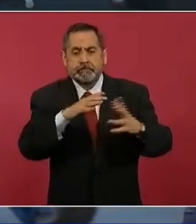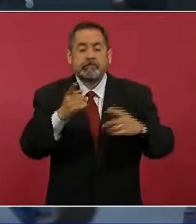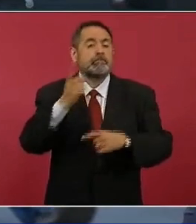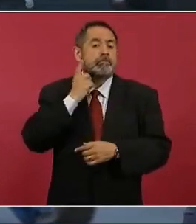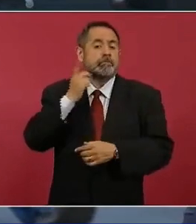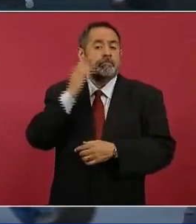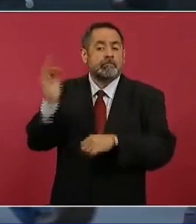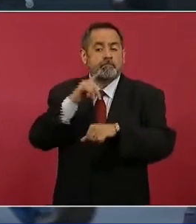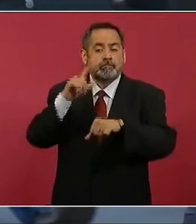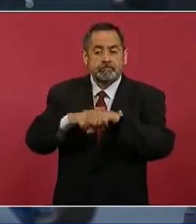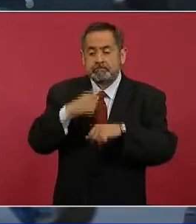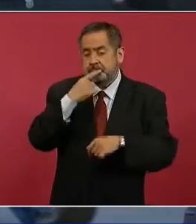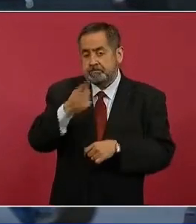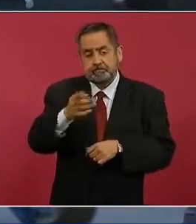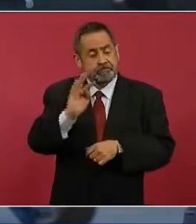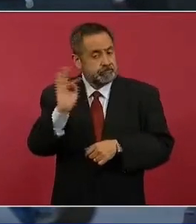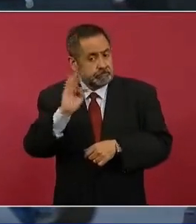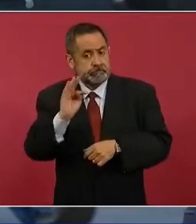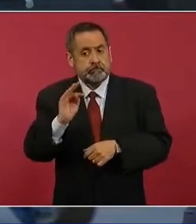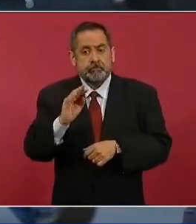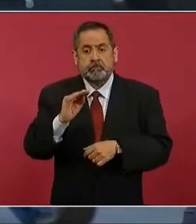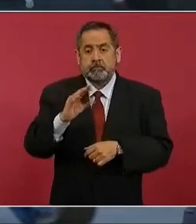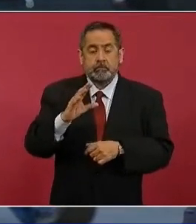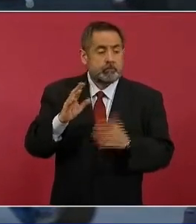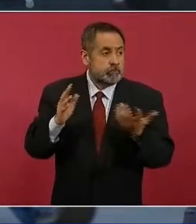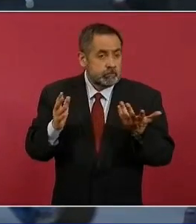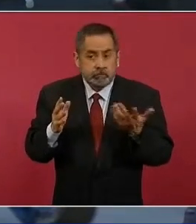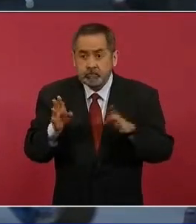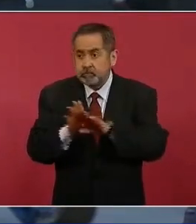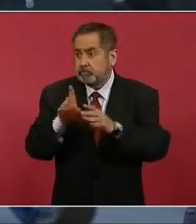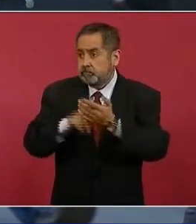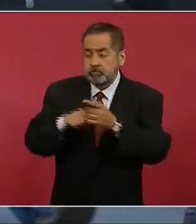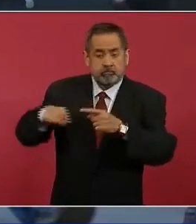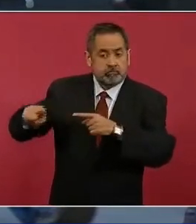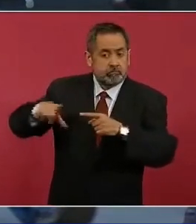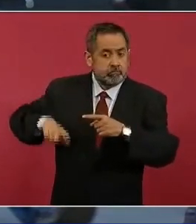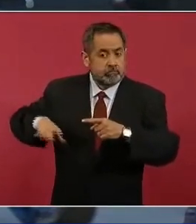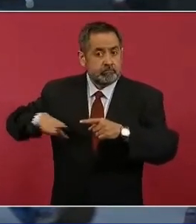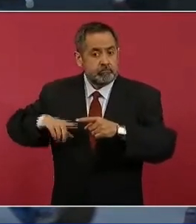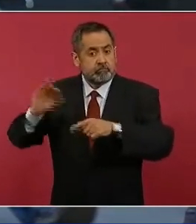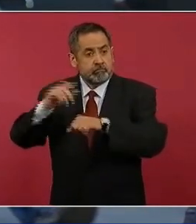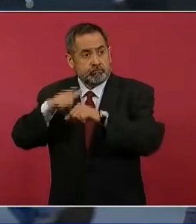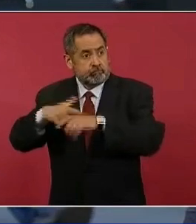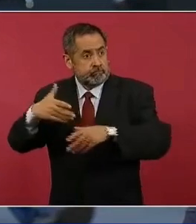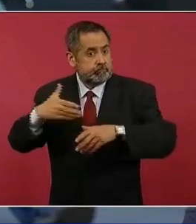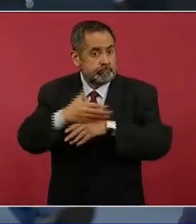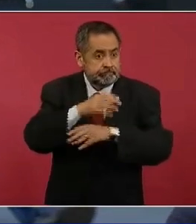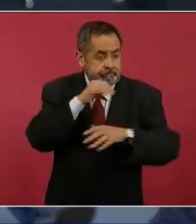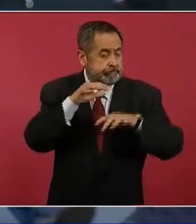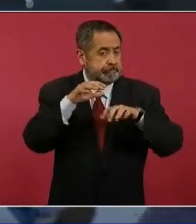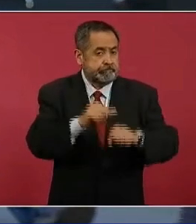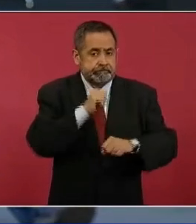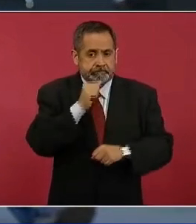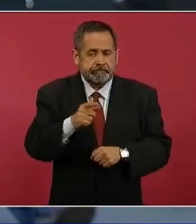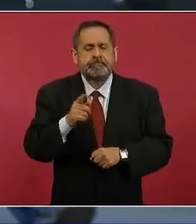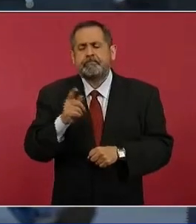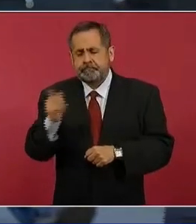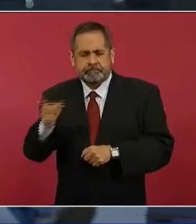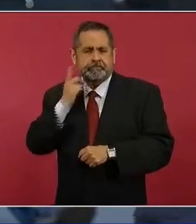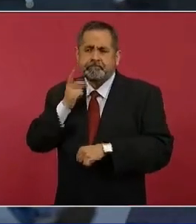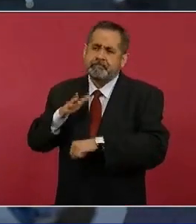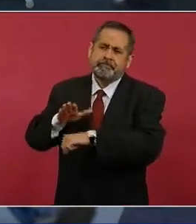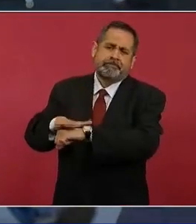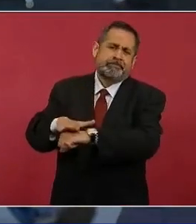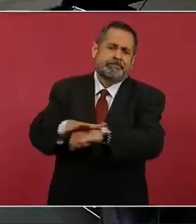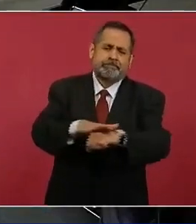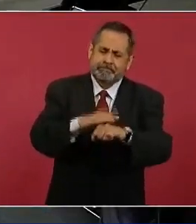federal había mencionado que si no había una intervención eficaz, pues por parte del gobierno, se estaría llamando incluso a la